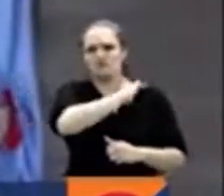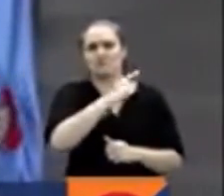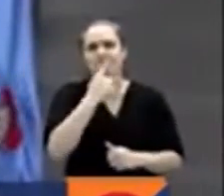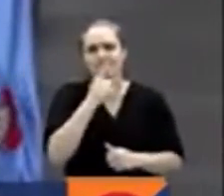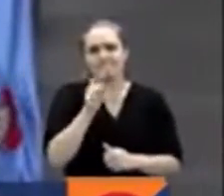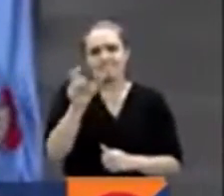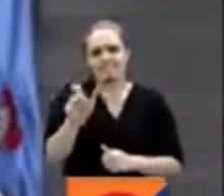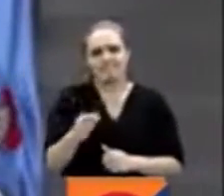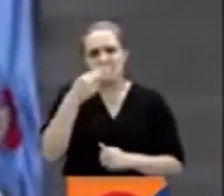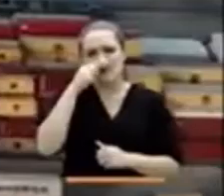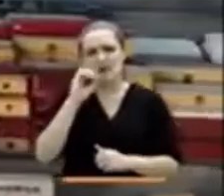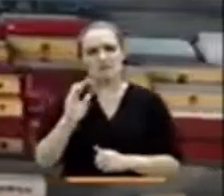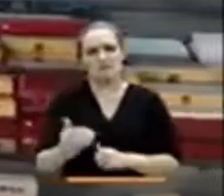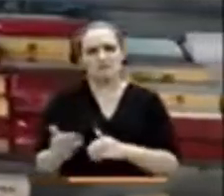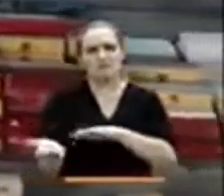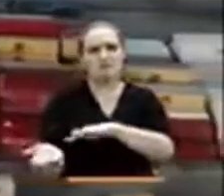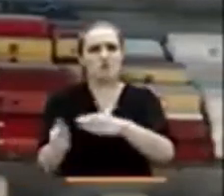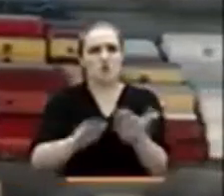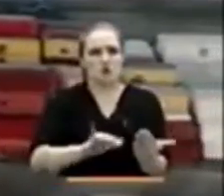muerte de un menor de edad.